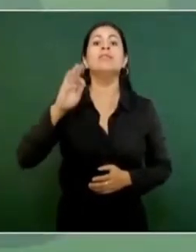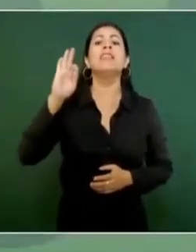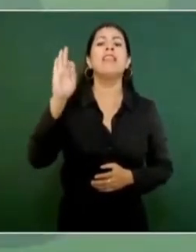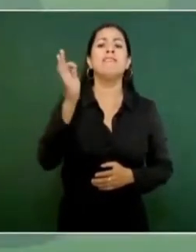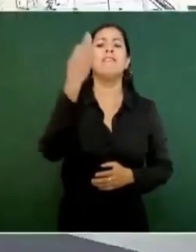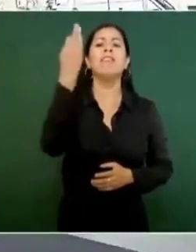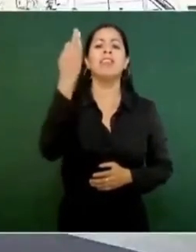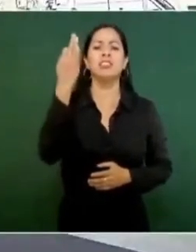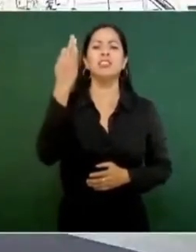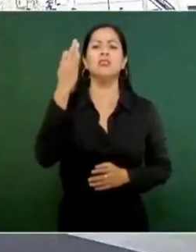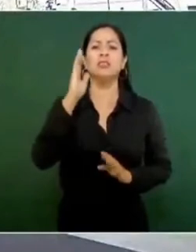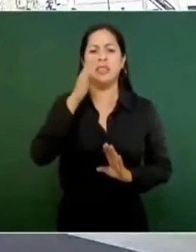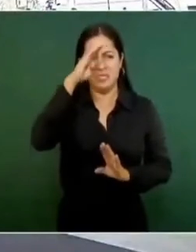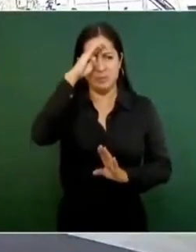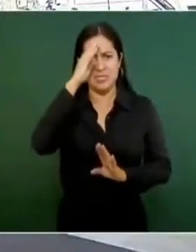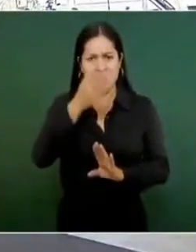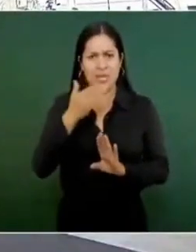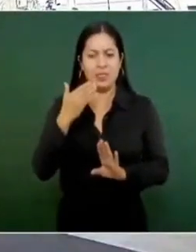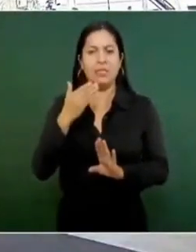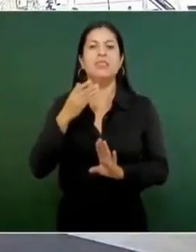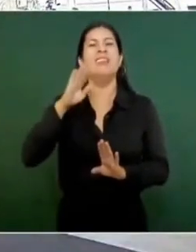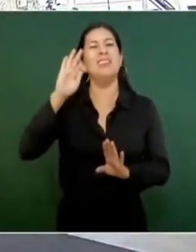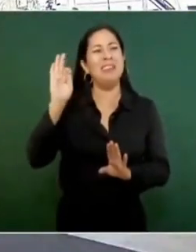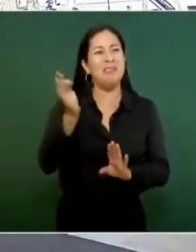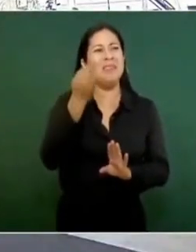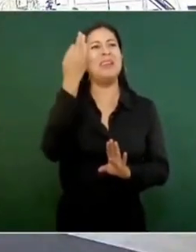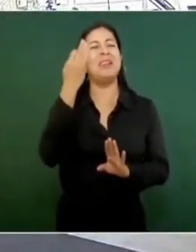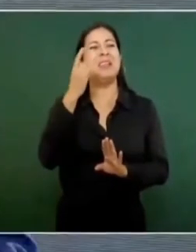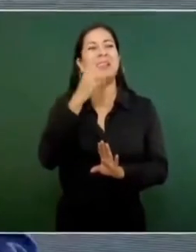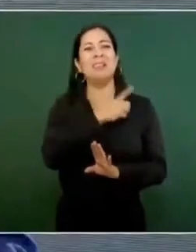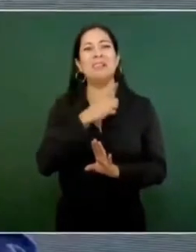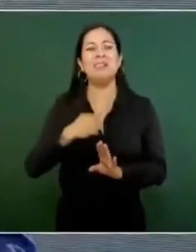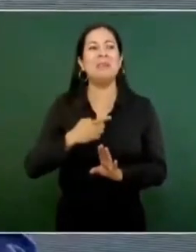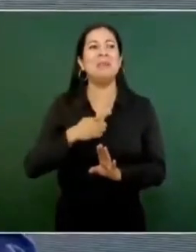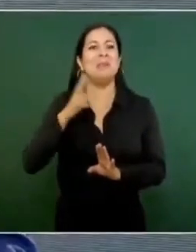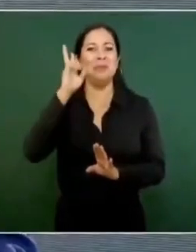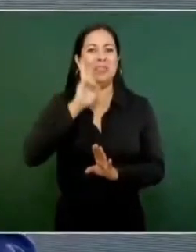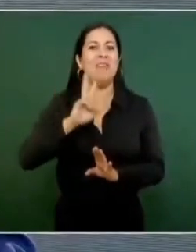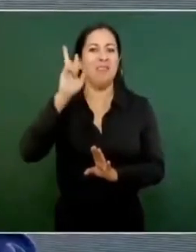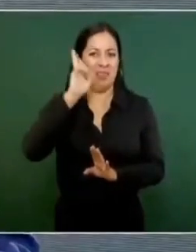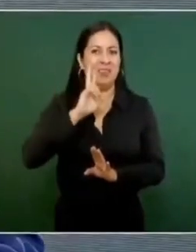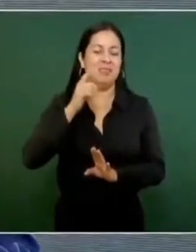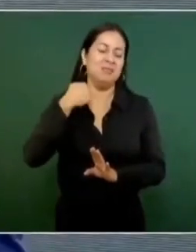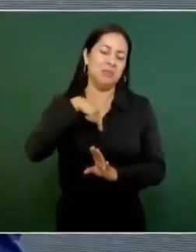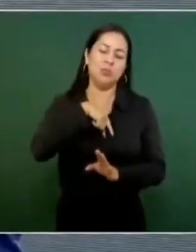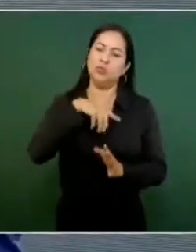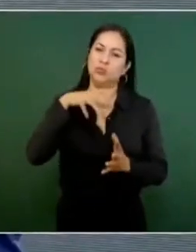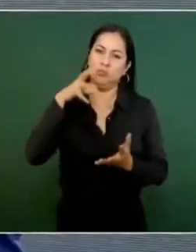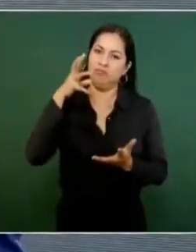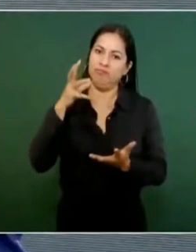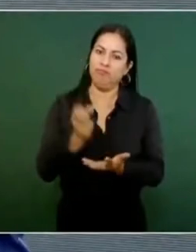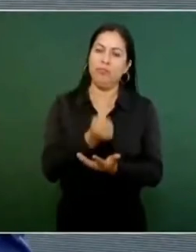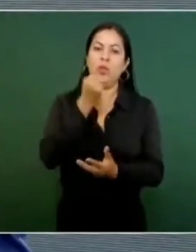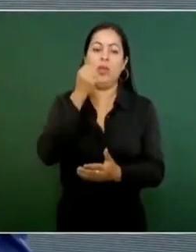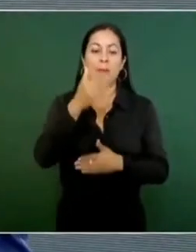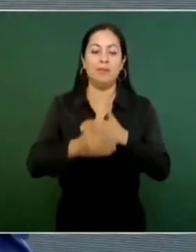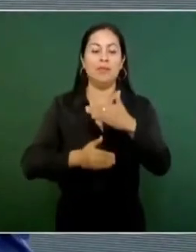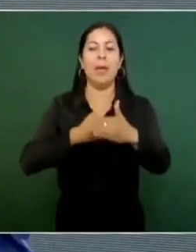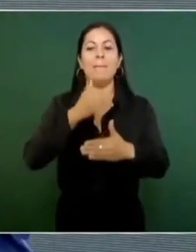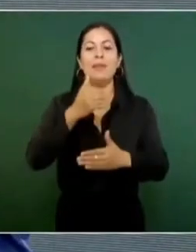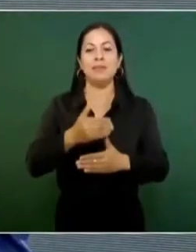sí se consideraría antes. Lo de la federalización hay que verlo. Nosotros logramos avanzar,